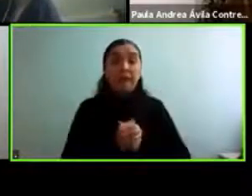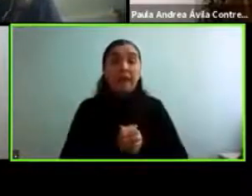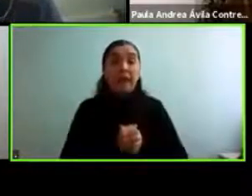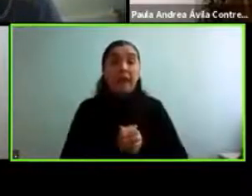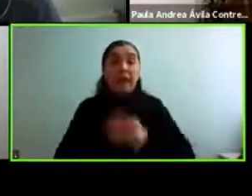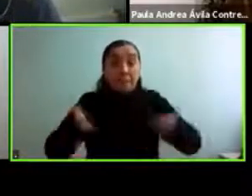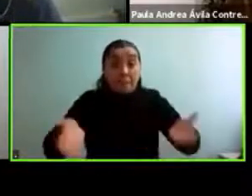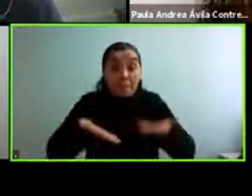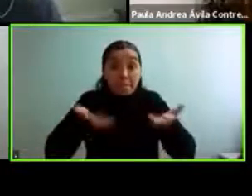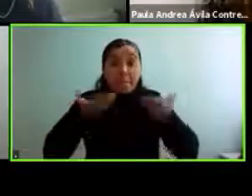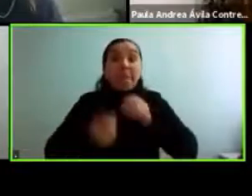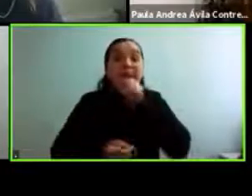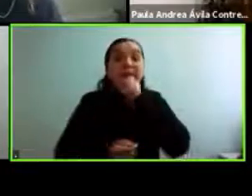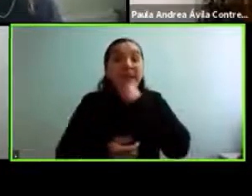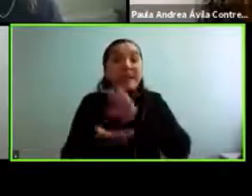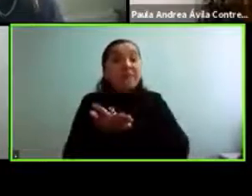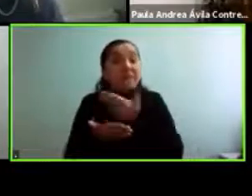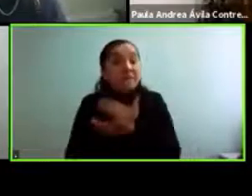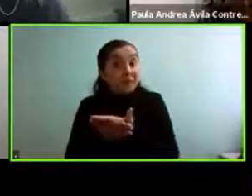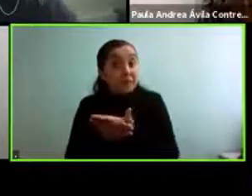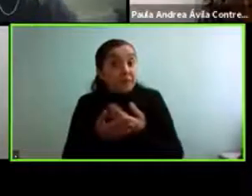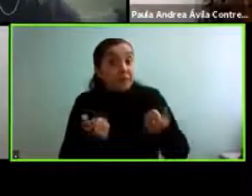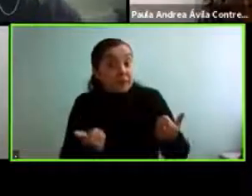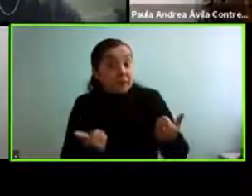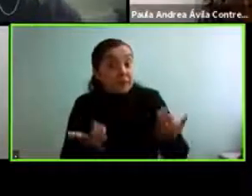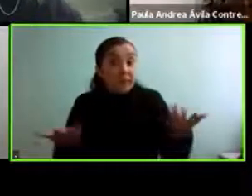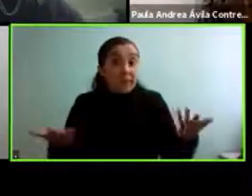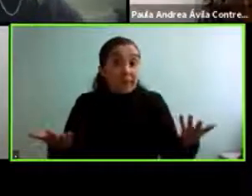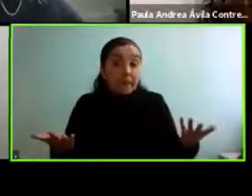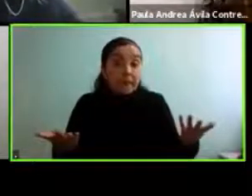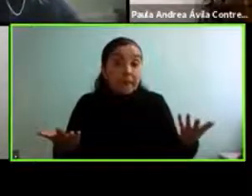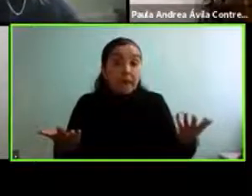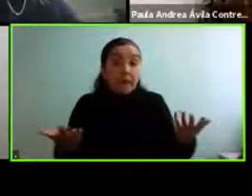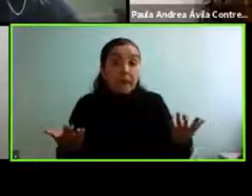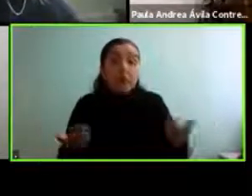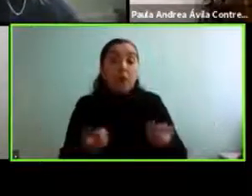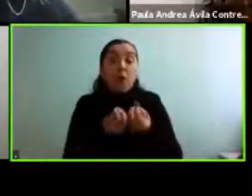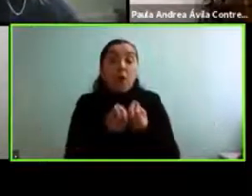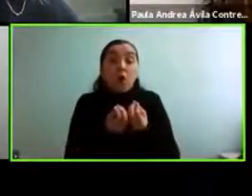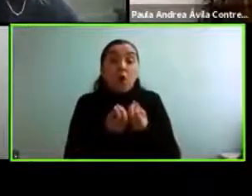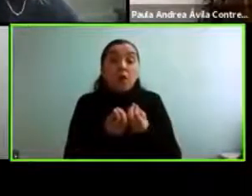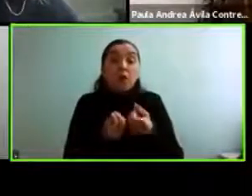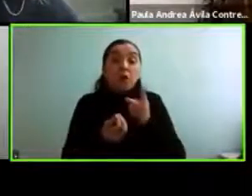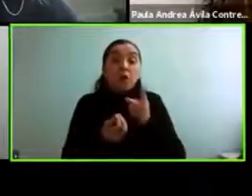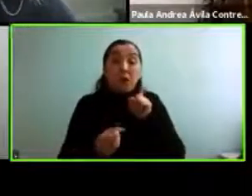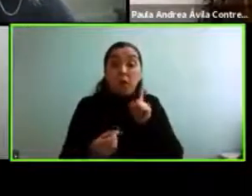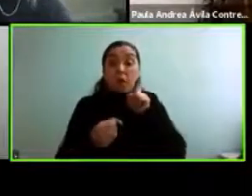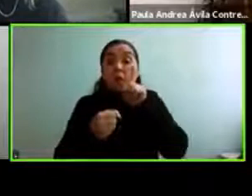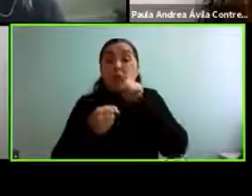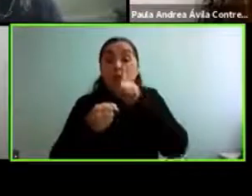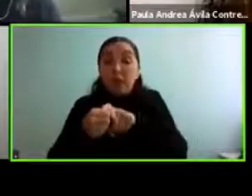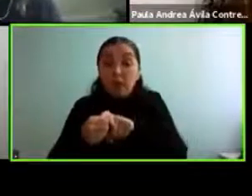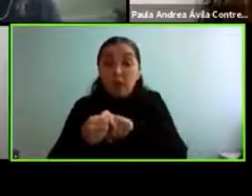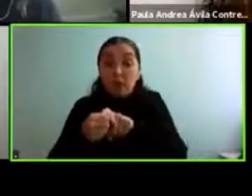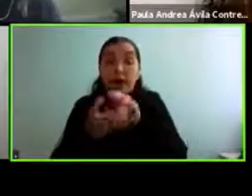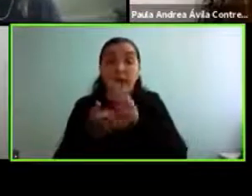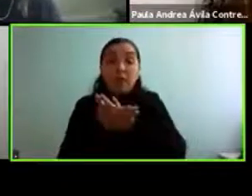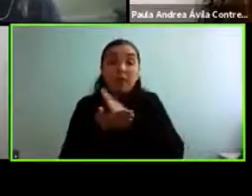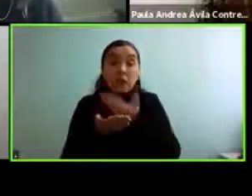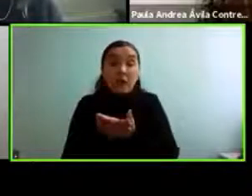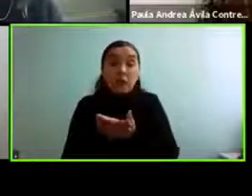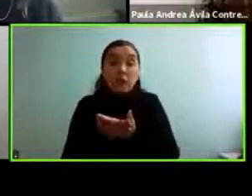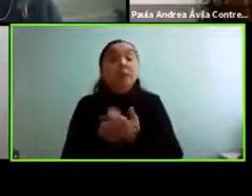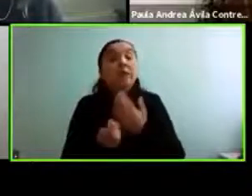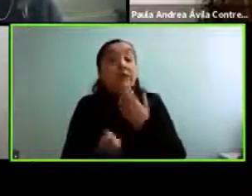envejecimiento saludable también. Y bueno, y los que estamos vinculados con la salud, también